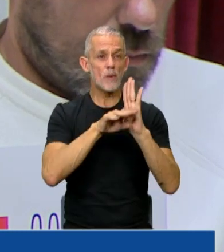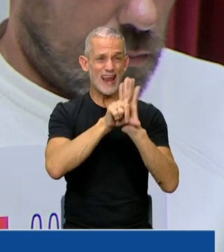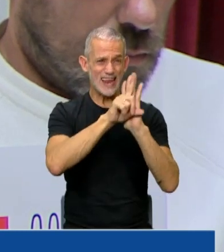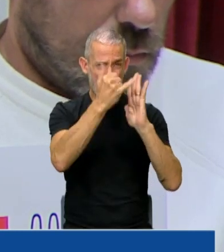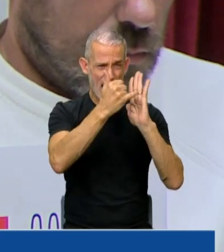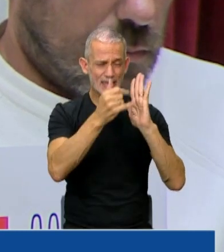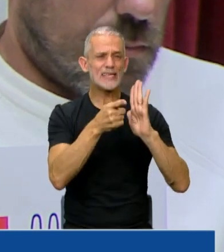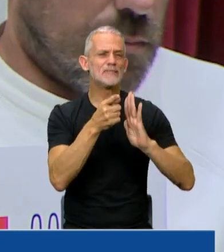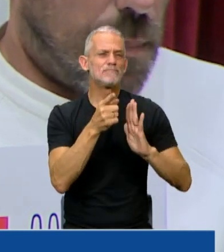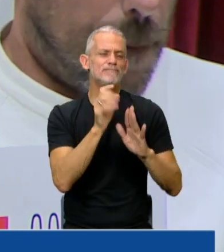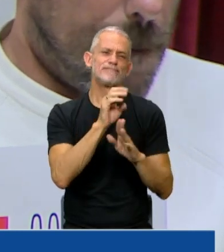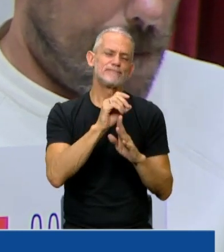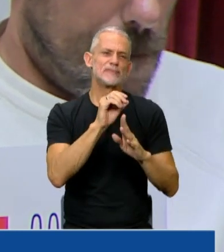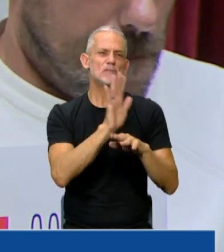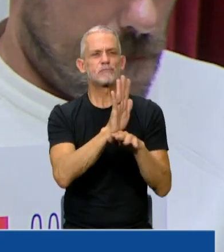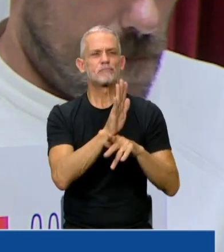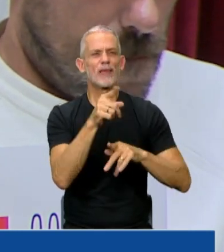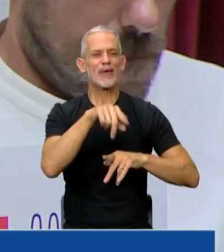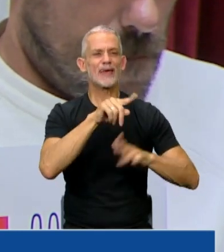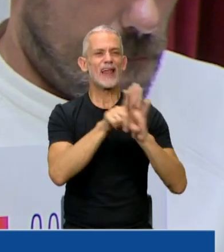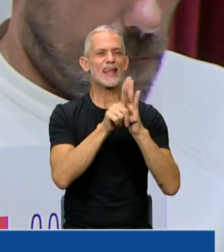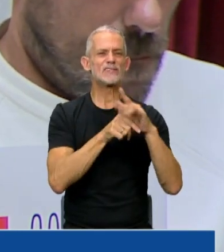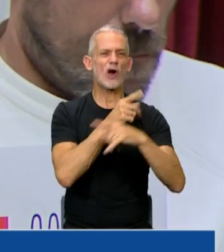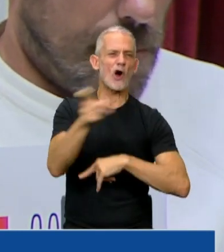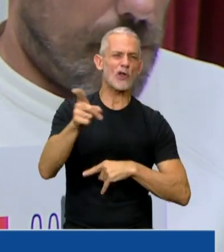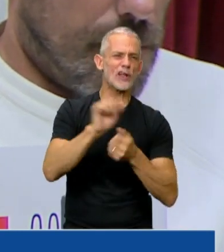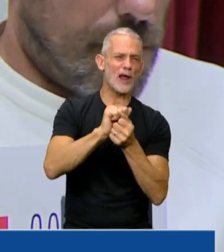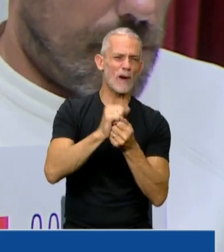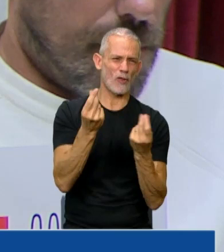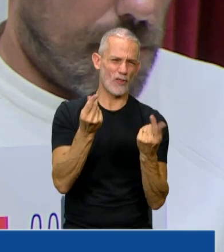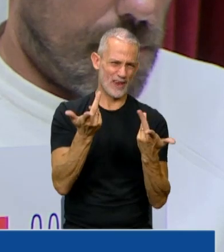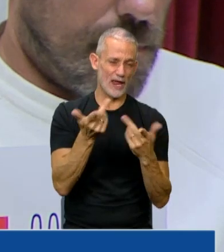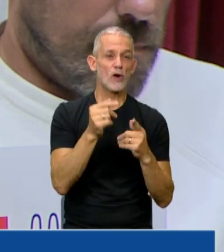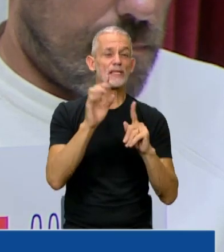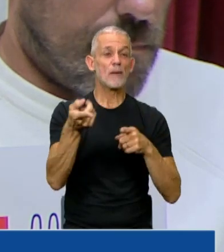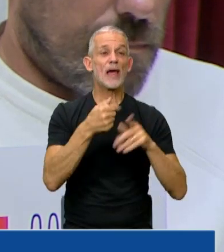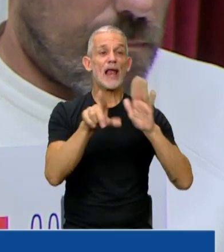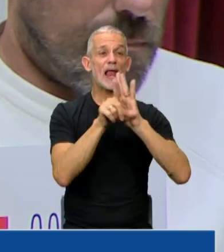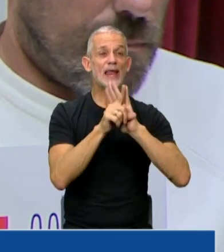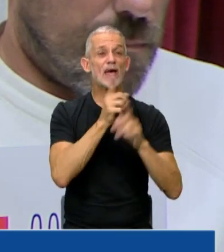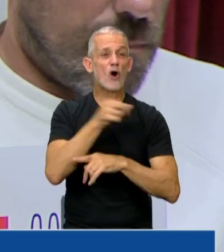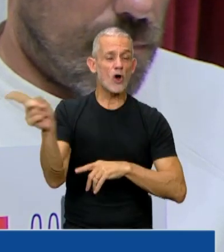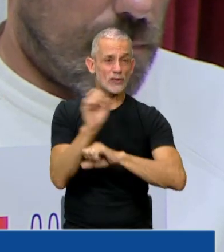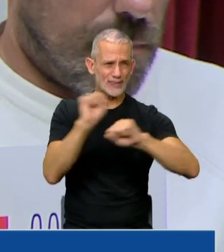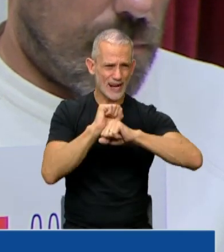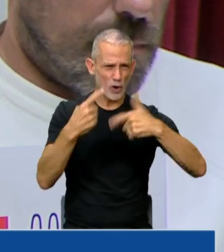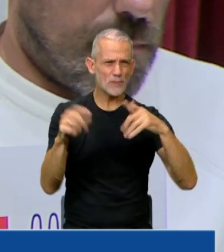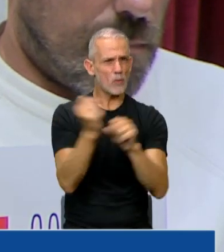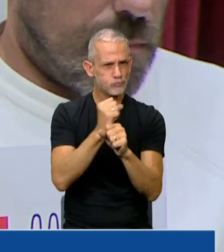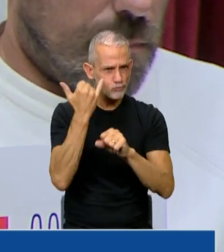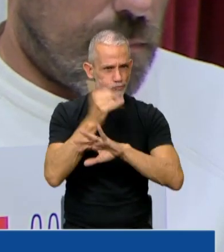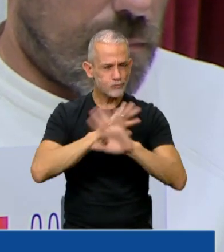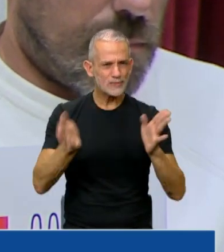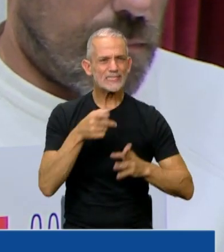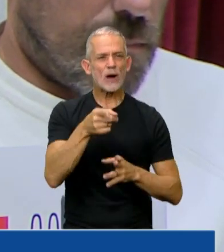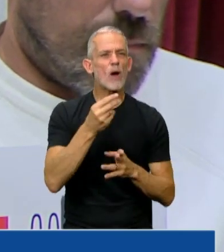leyes llamadas de combate al lado de activos y también a la ley antiterrorista aprobada